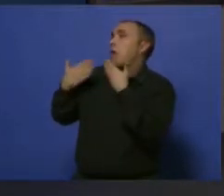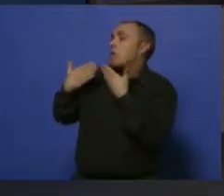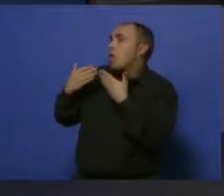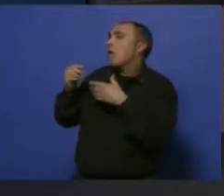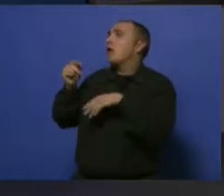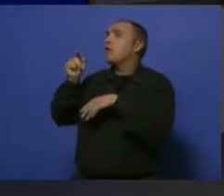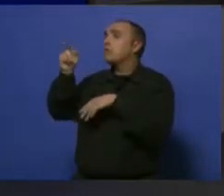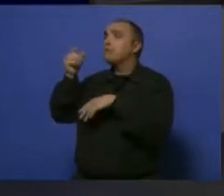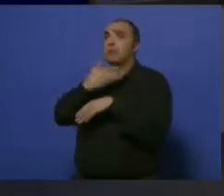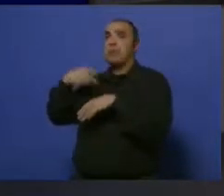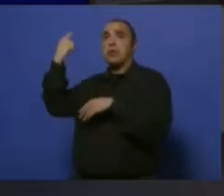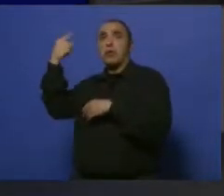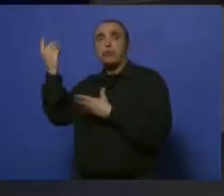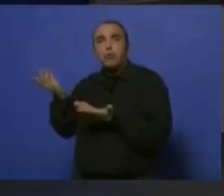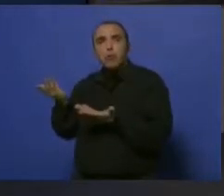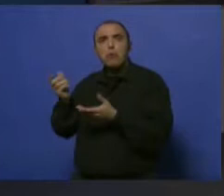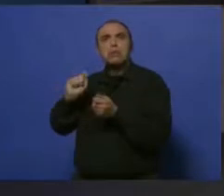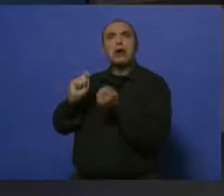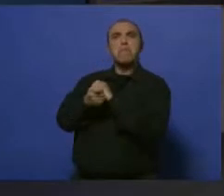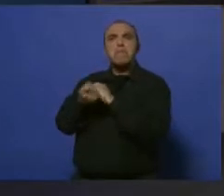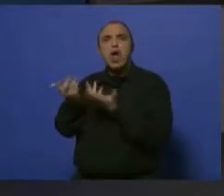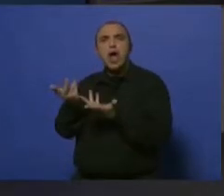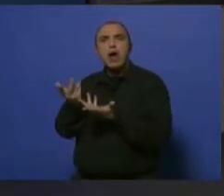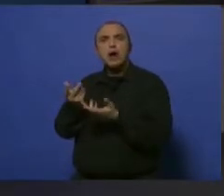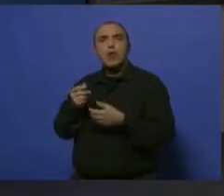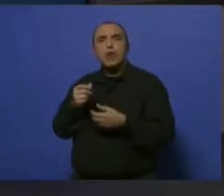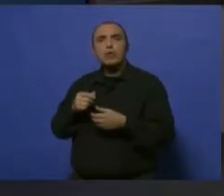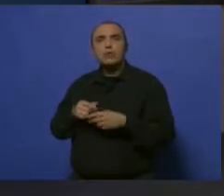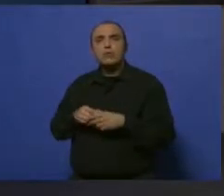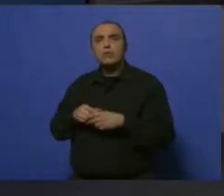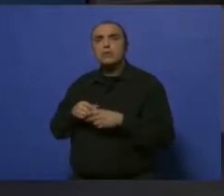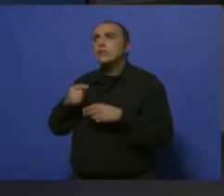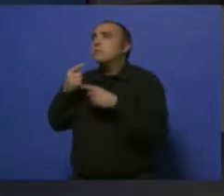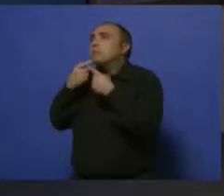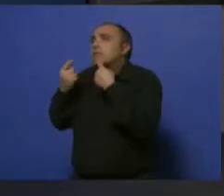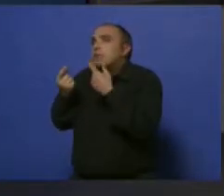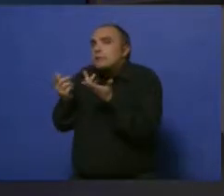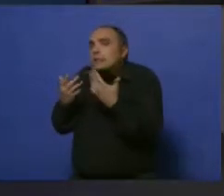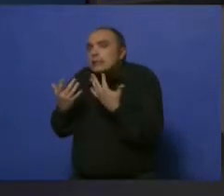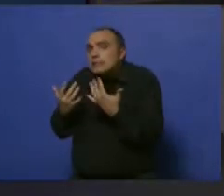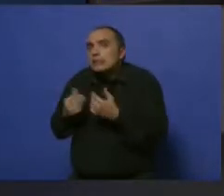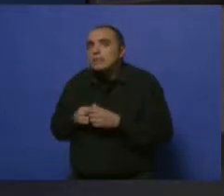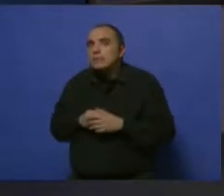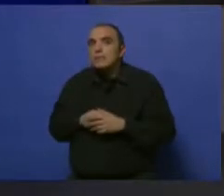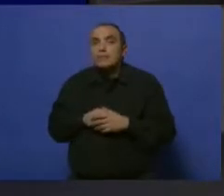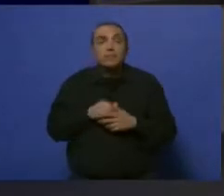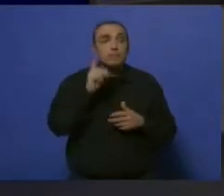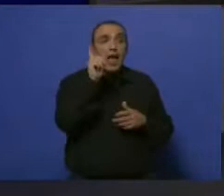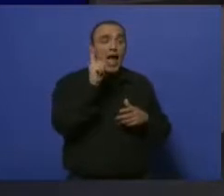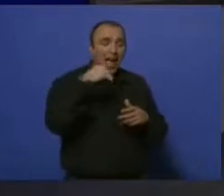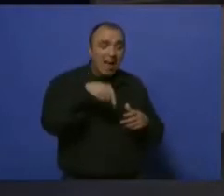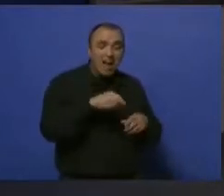en urgencia, ¿ha ocurrido algún caso? Bueno, son varias preguntas. Usted deme respuesta. Sí, en Villamaría por ahora